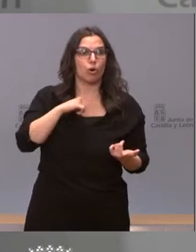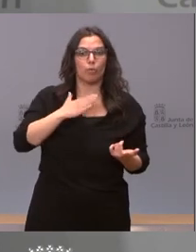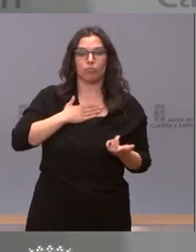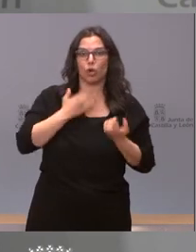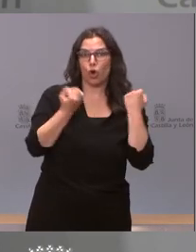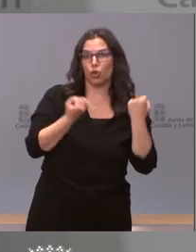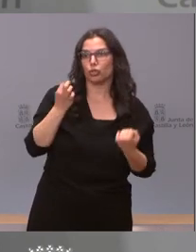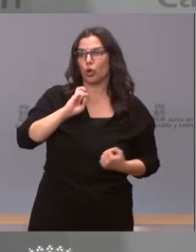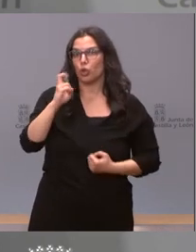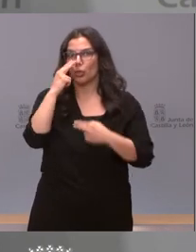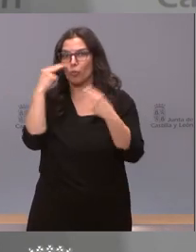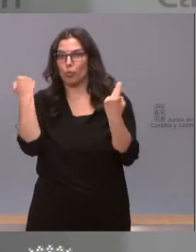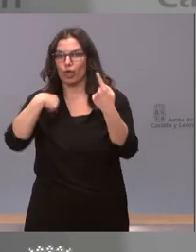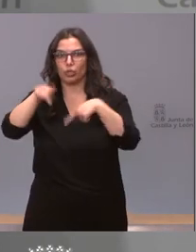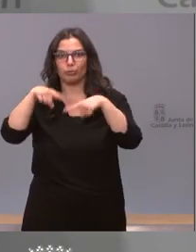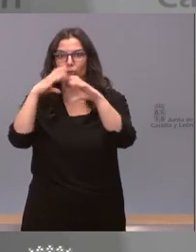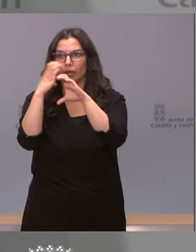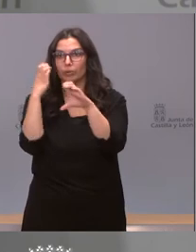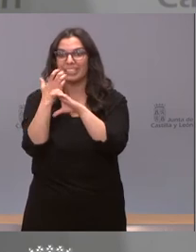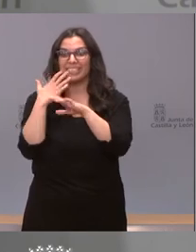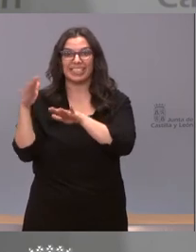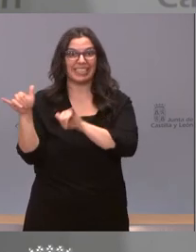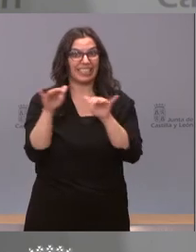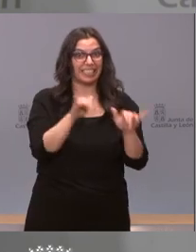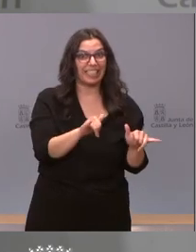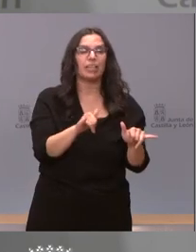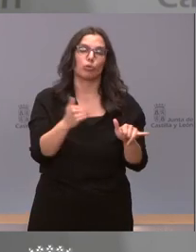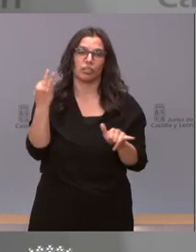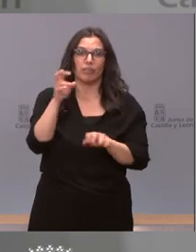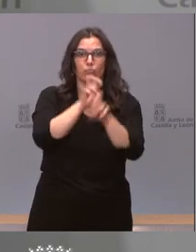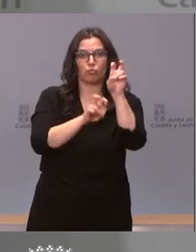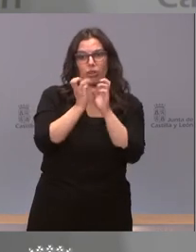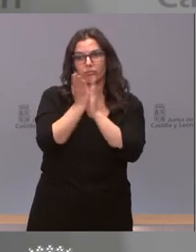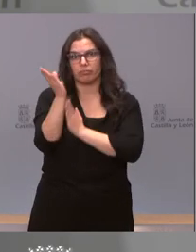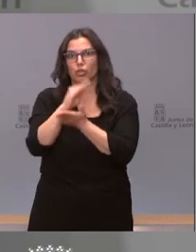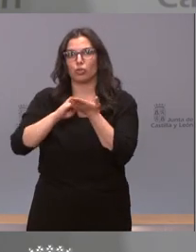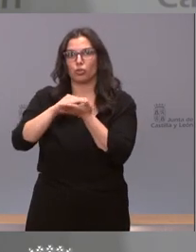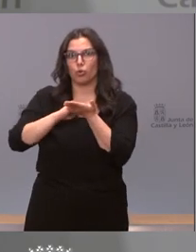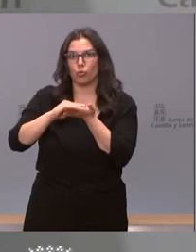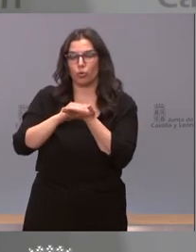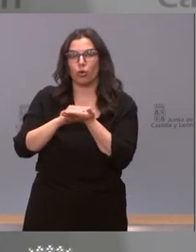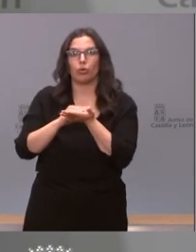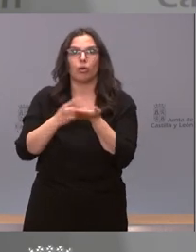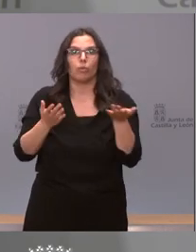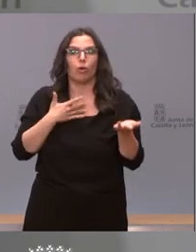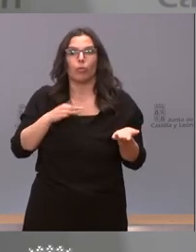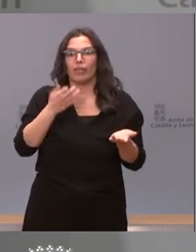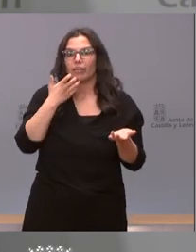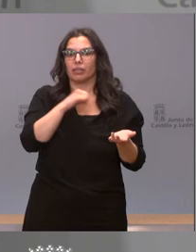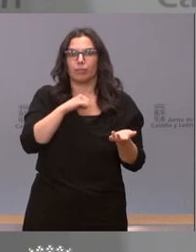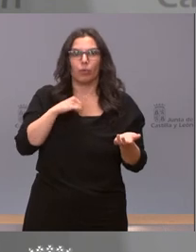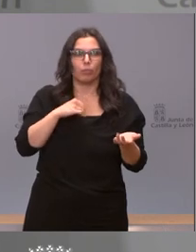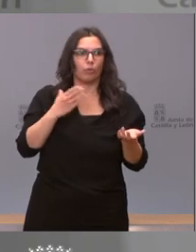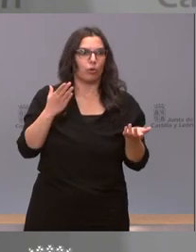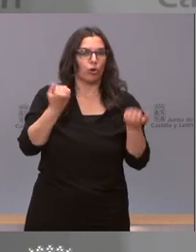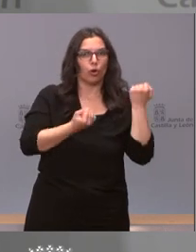o caso de no existir ninguno de ambos pues habría que buscar una solución si hay medios propios uno va por medios propios con el resto